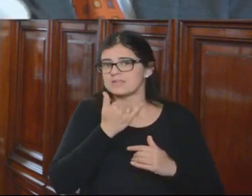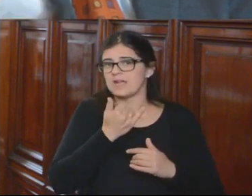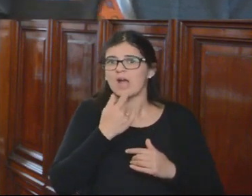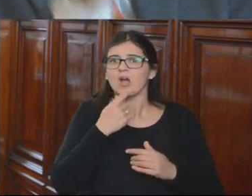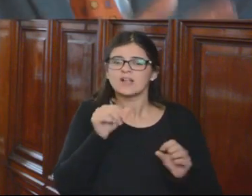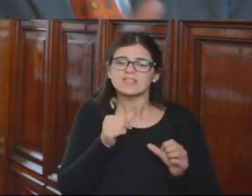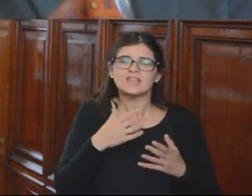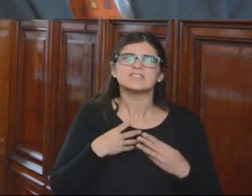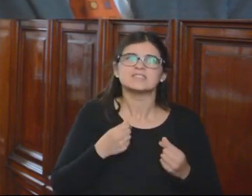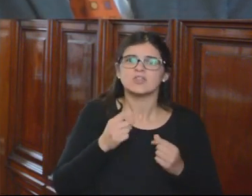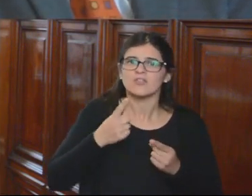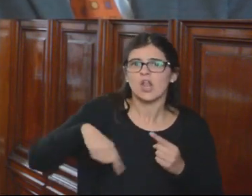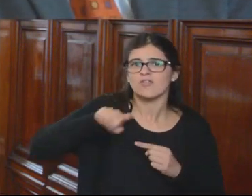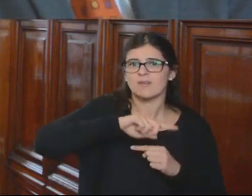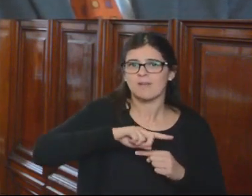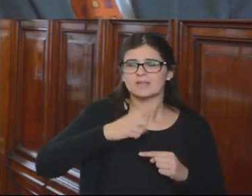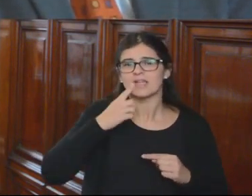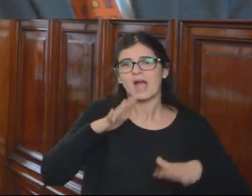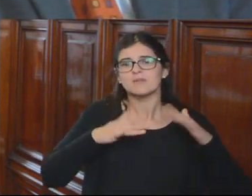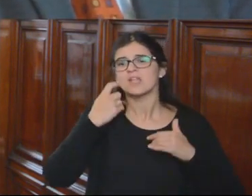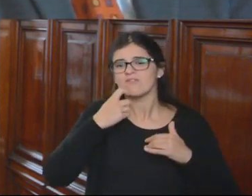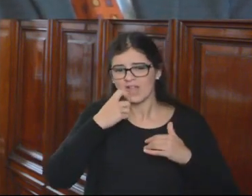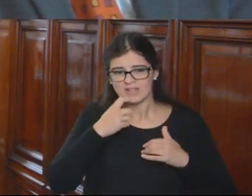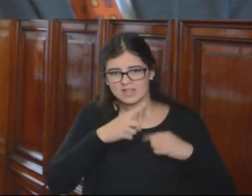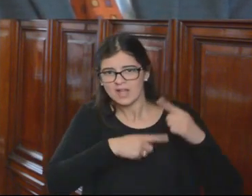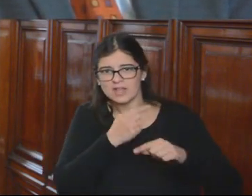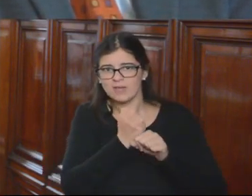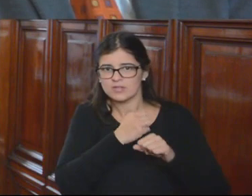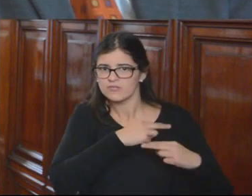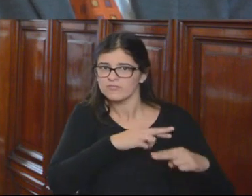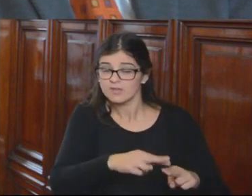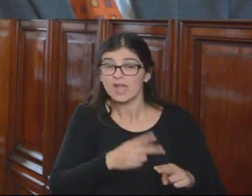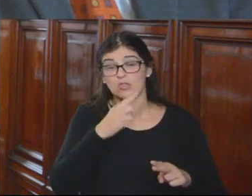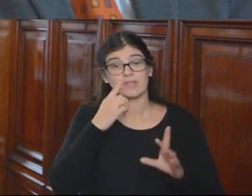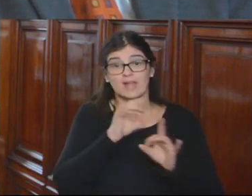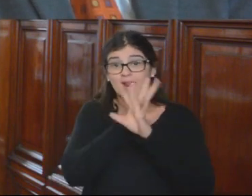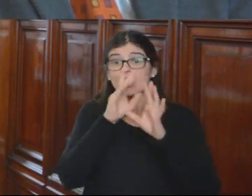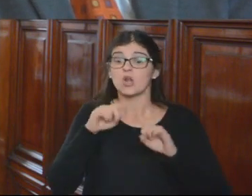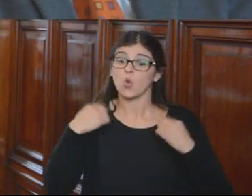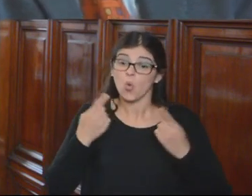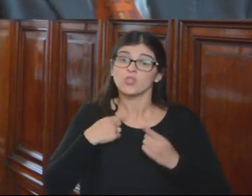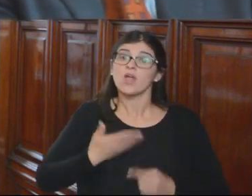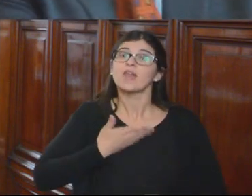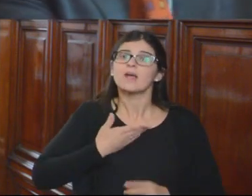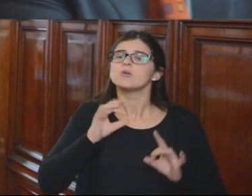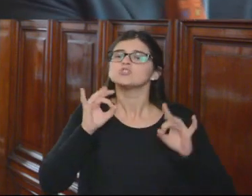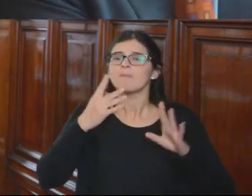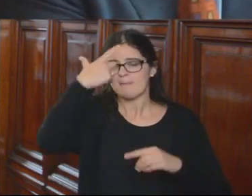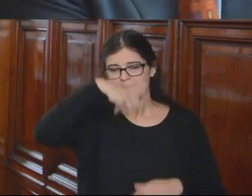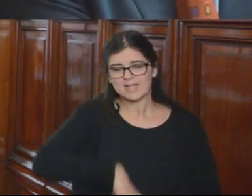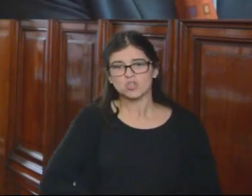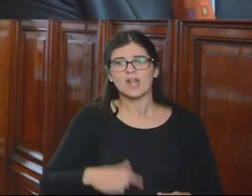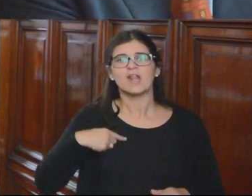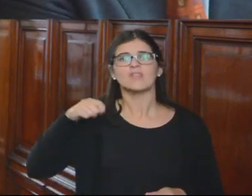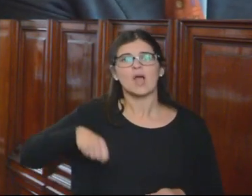la cesación de los demás jueces que todavía están en ejercicio. Lo que queremos que quede claro es que nuestro reclamo no lo hacemos a título personal de los